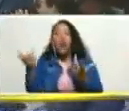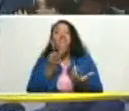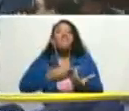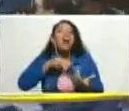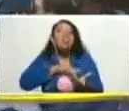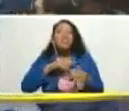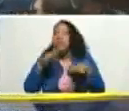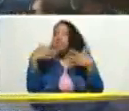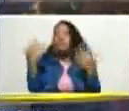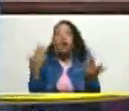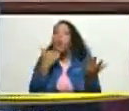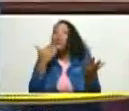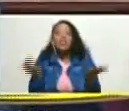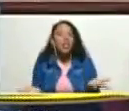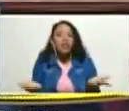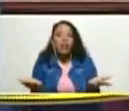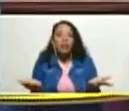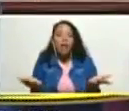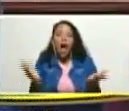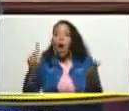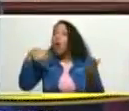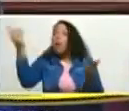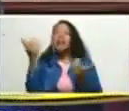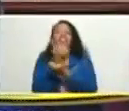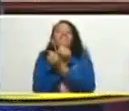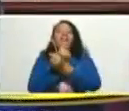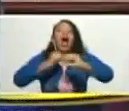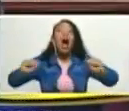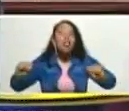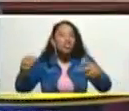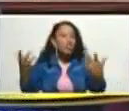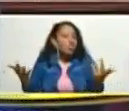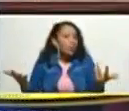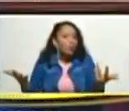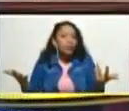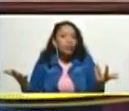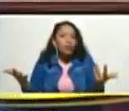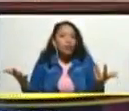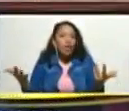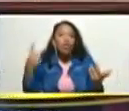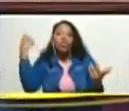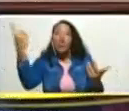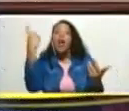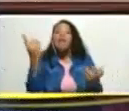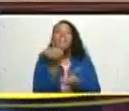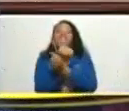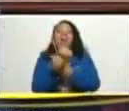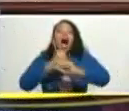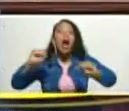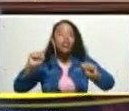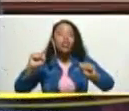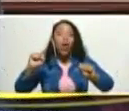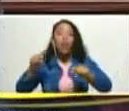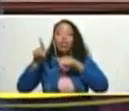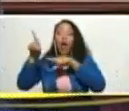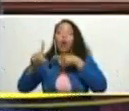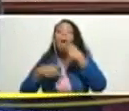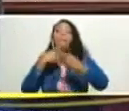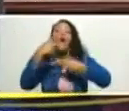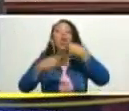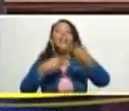lo demás es un fracaso simple fracaso de una política